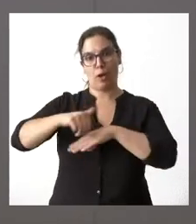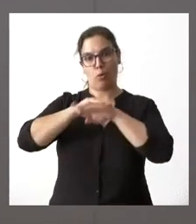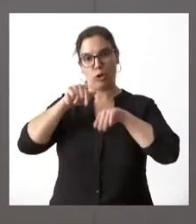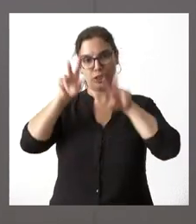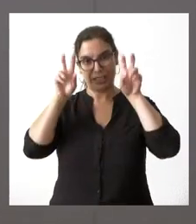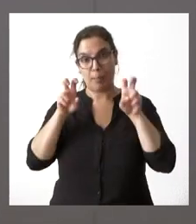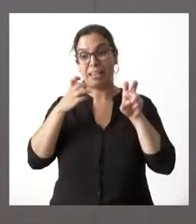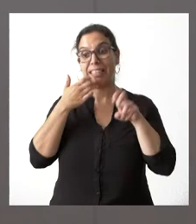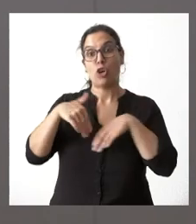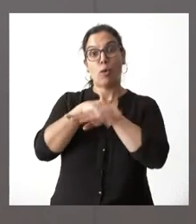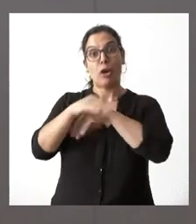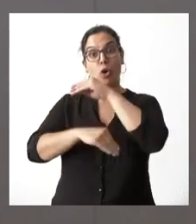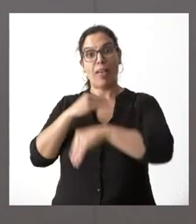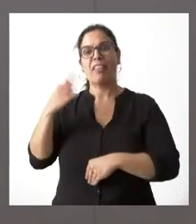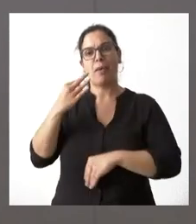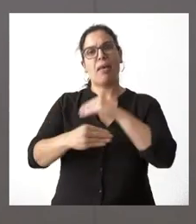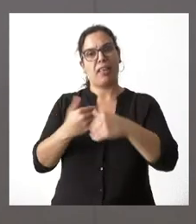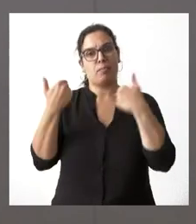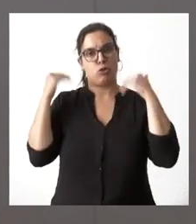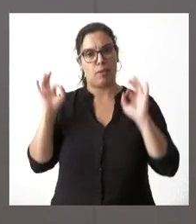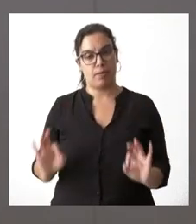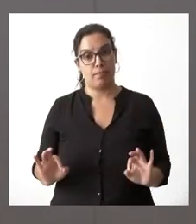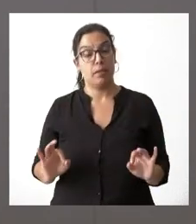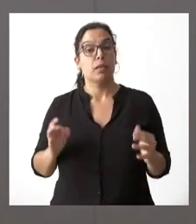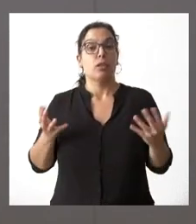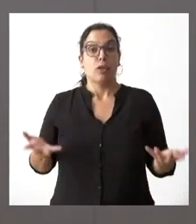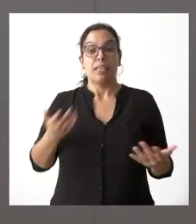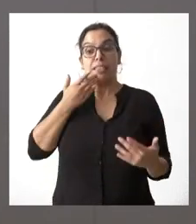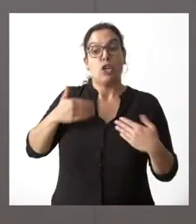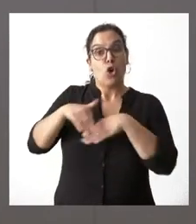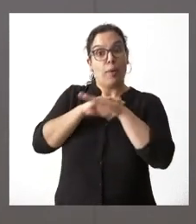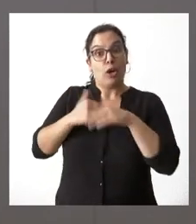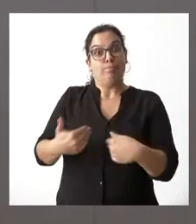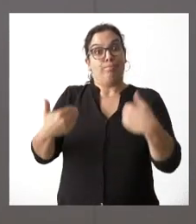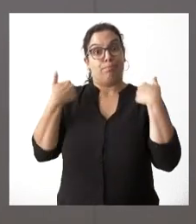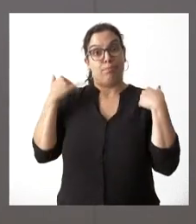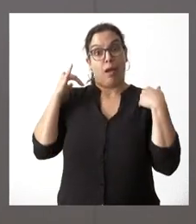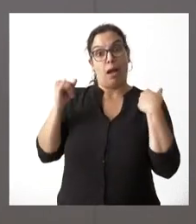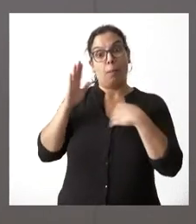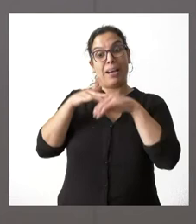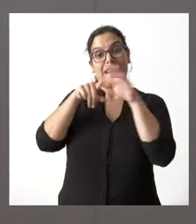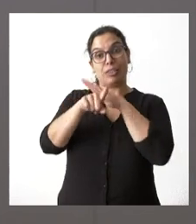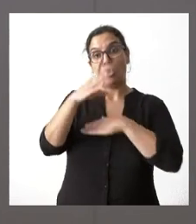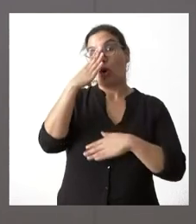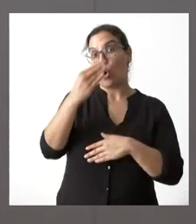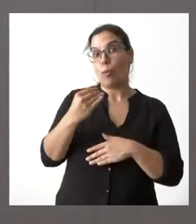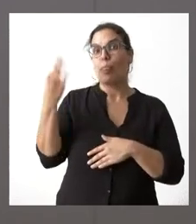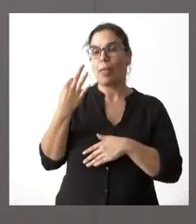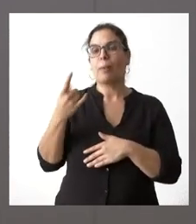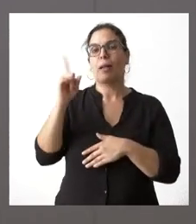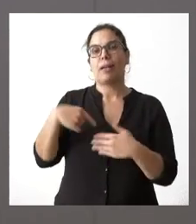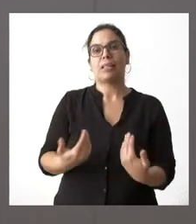responsabilidad tiene que actuar con responsabilidad y por tanto si el gobierno tiene la responsabilidad en la gestión del globo tendría que tener la